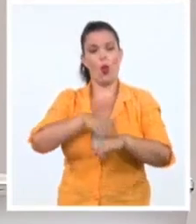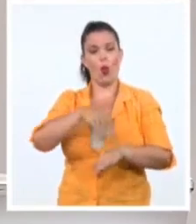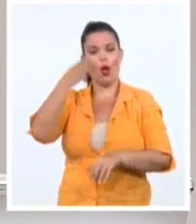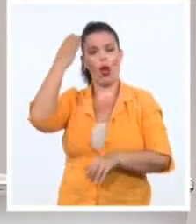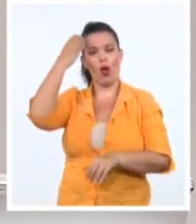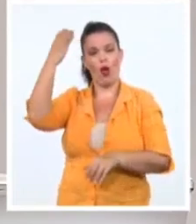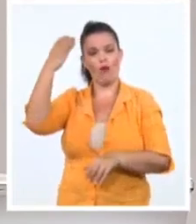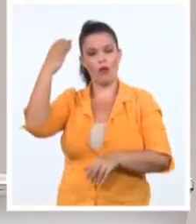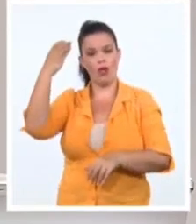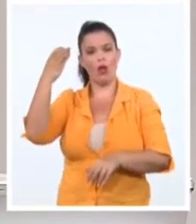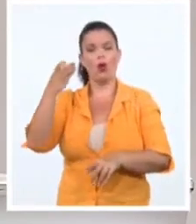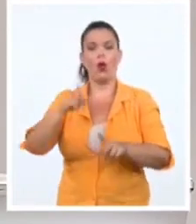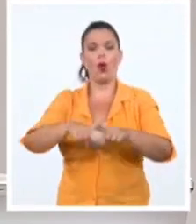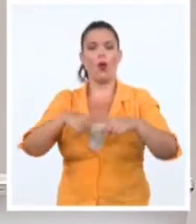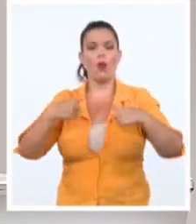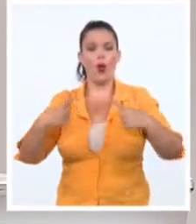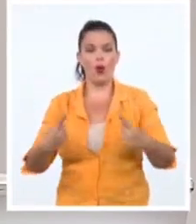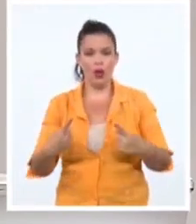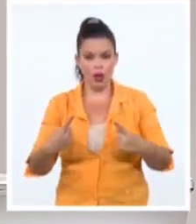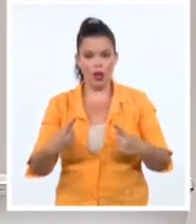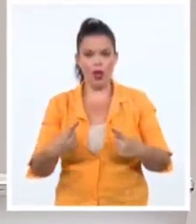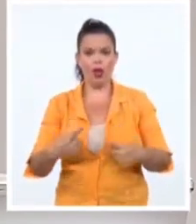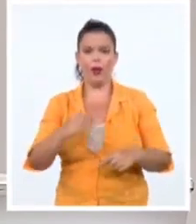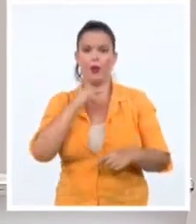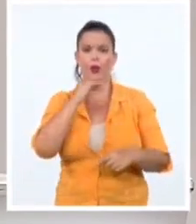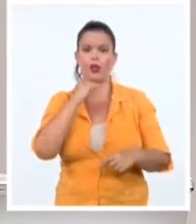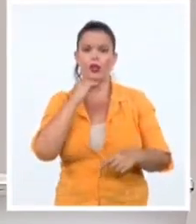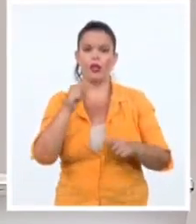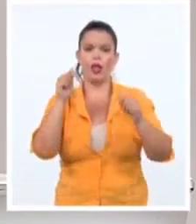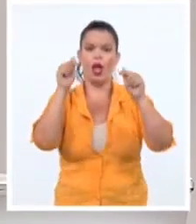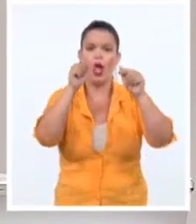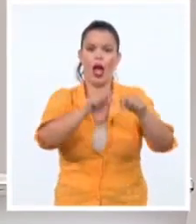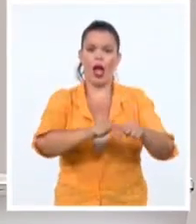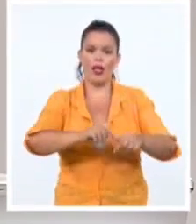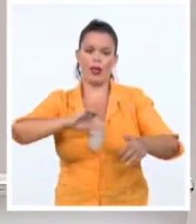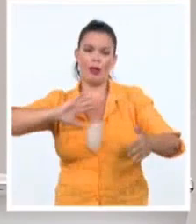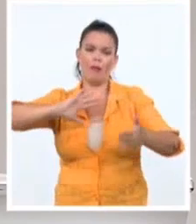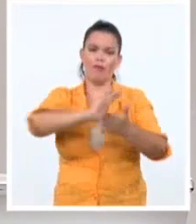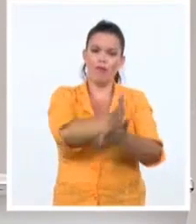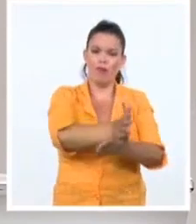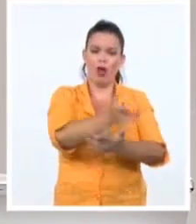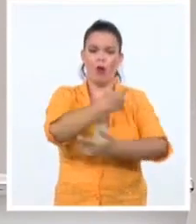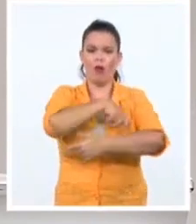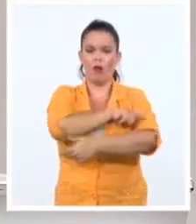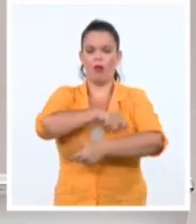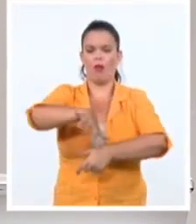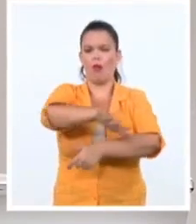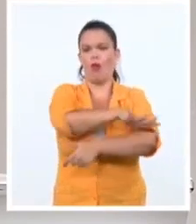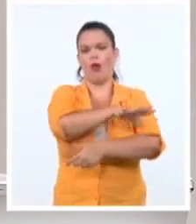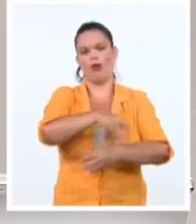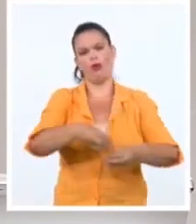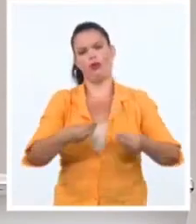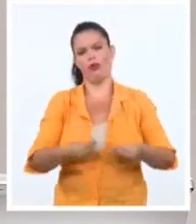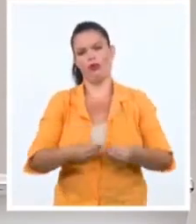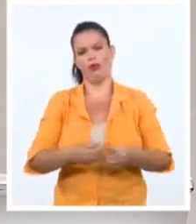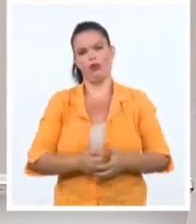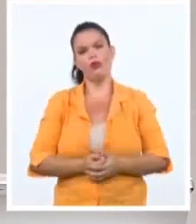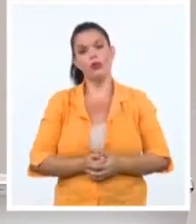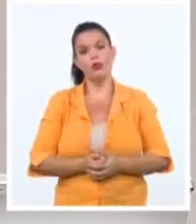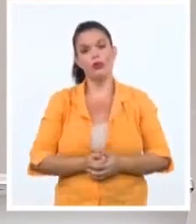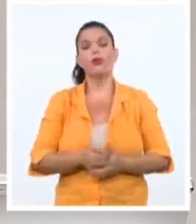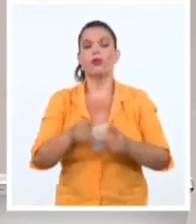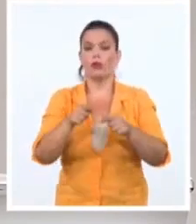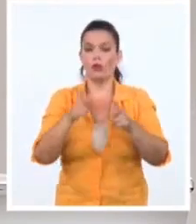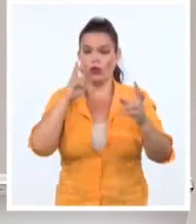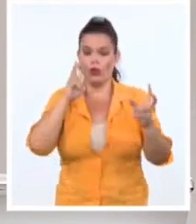de enfrentar a manifestantes pacíficos con la fuerza. Un examen